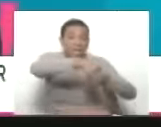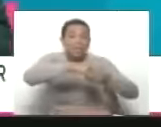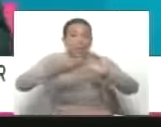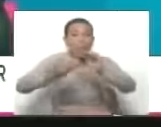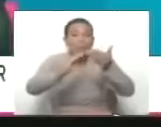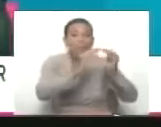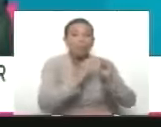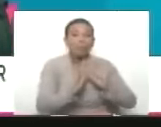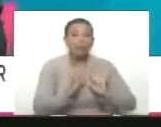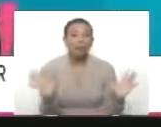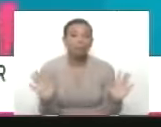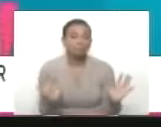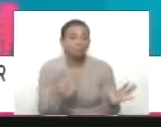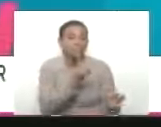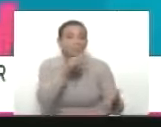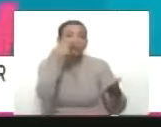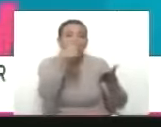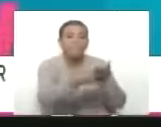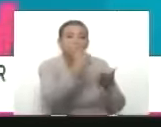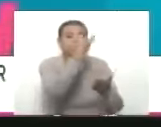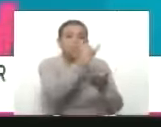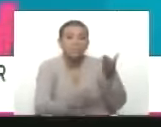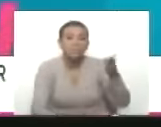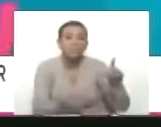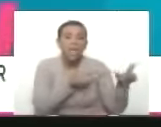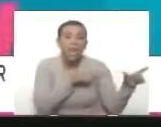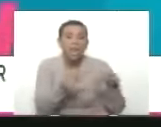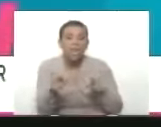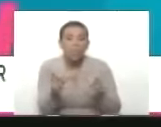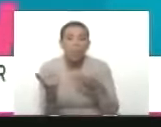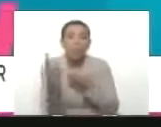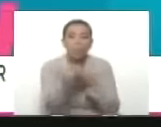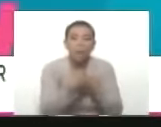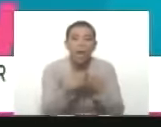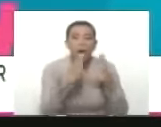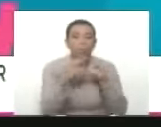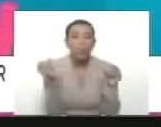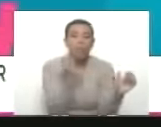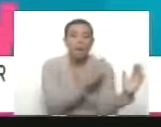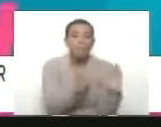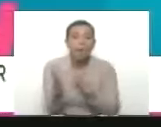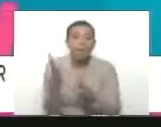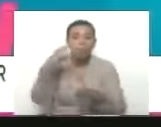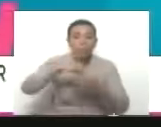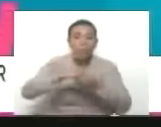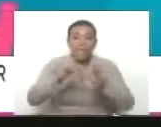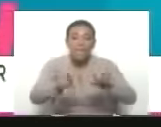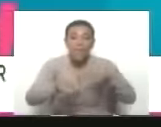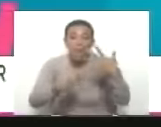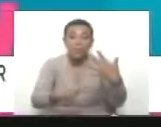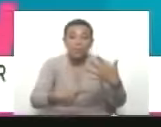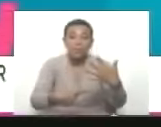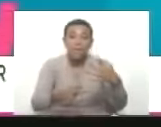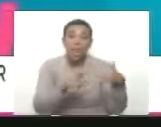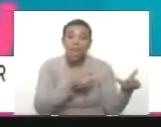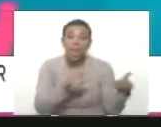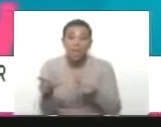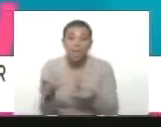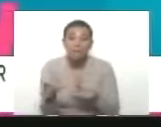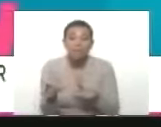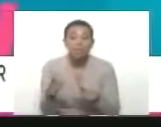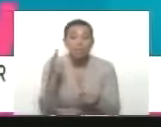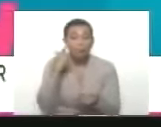y quedan registradas y ya vamos incorporándonos a todos los planes de los 6 vértices y además